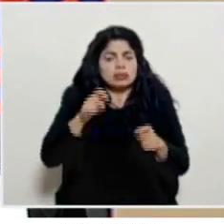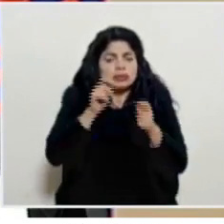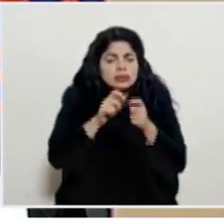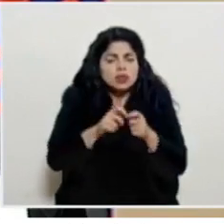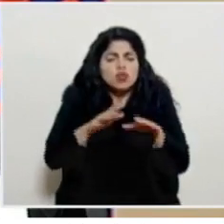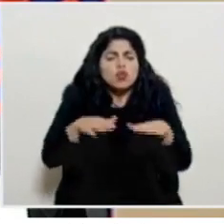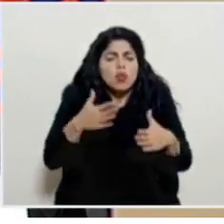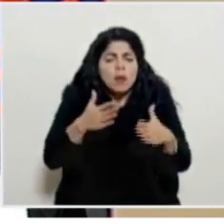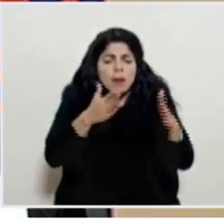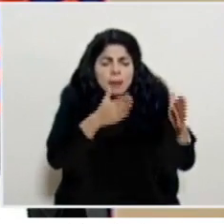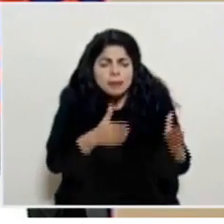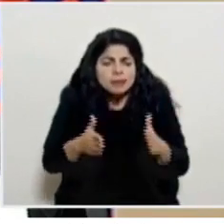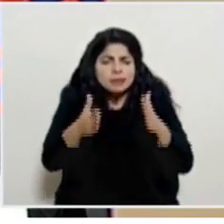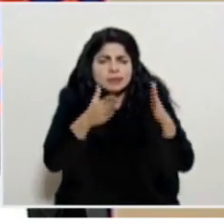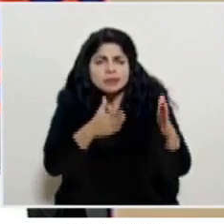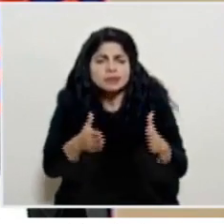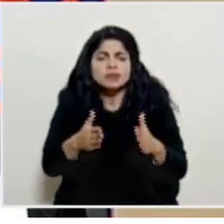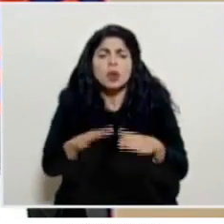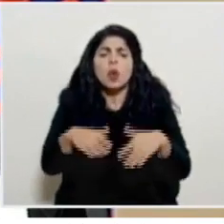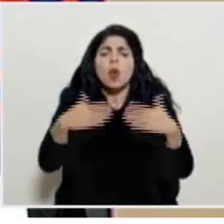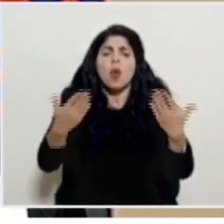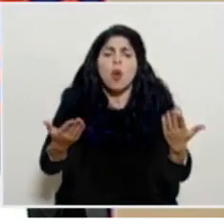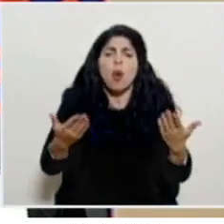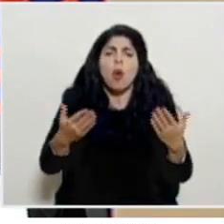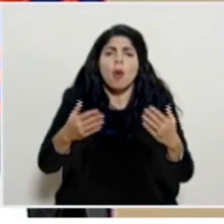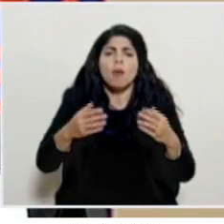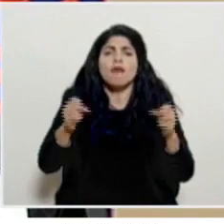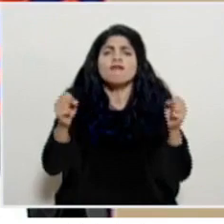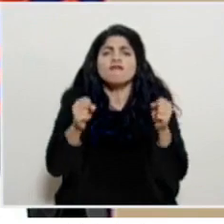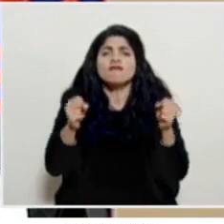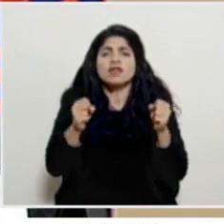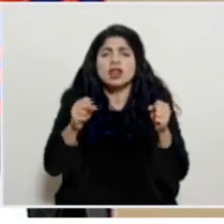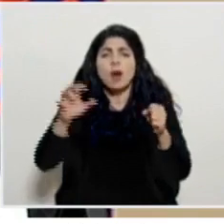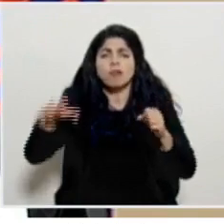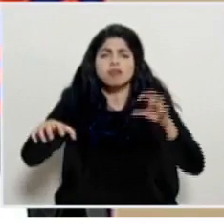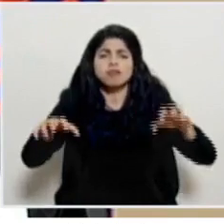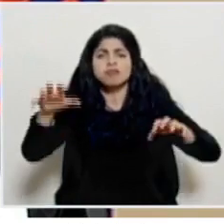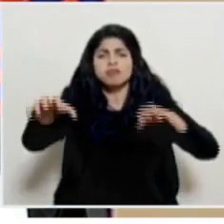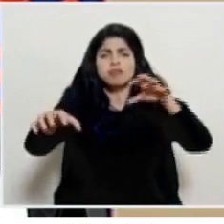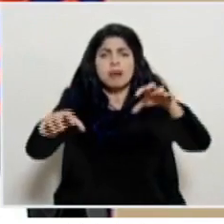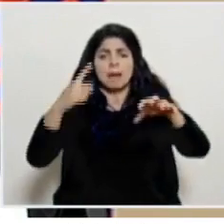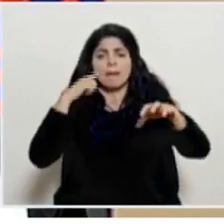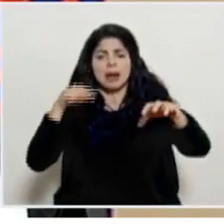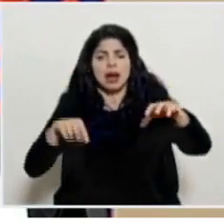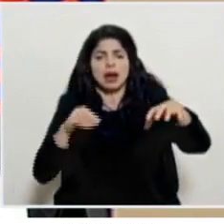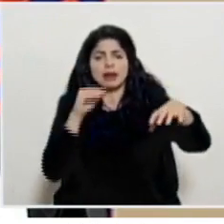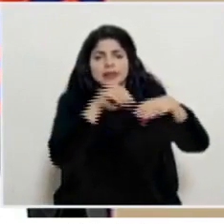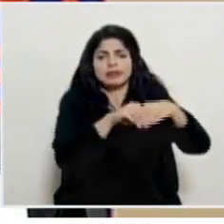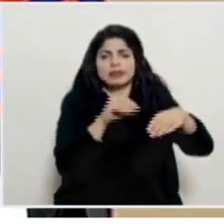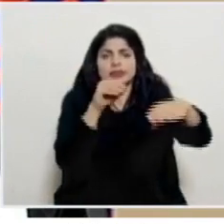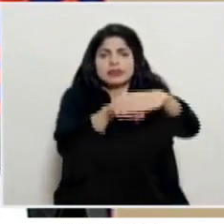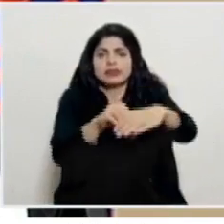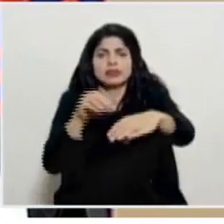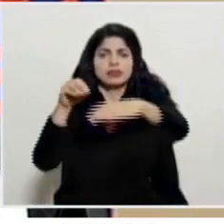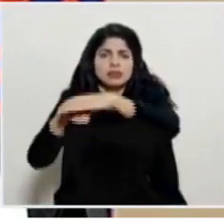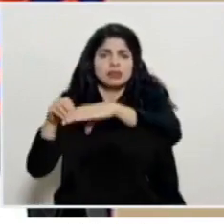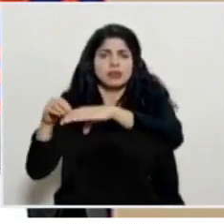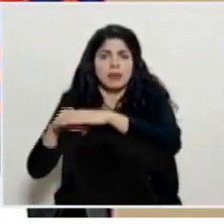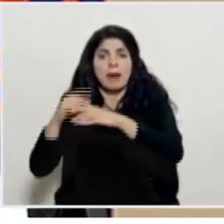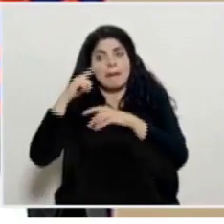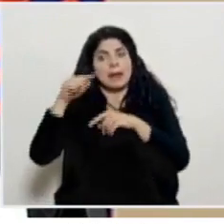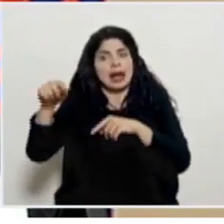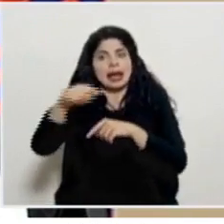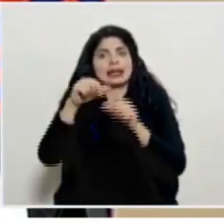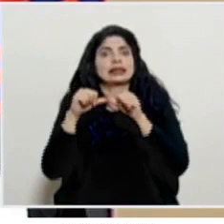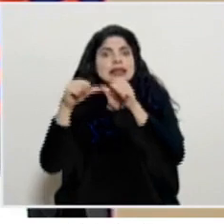logística la ampliación de la red de frío para poder mantener esa logística y ese programa de